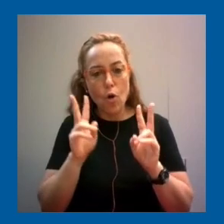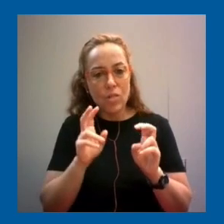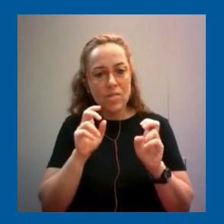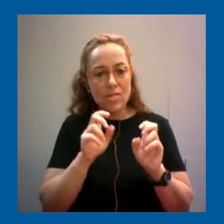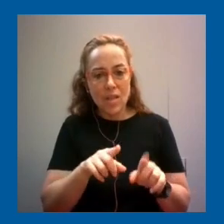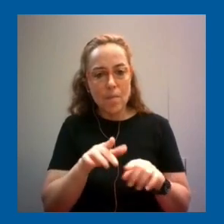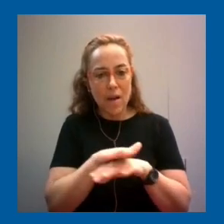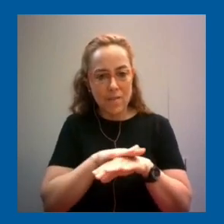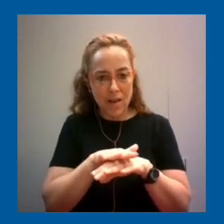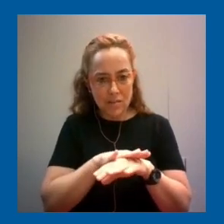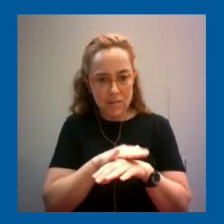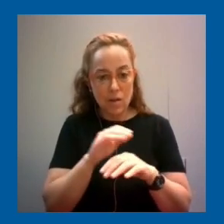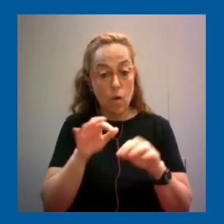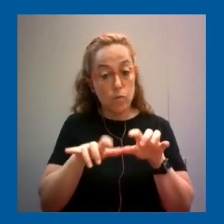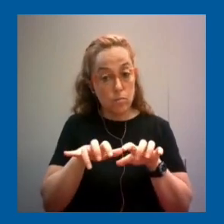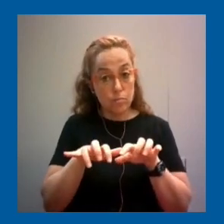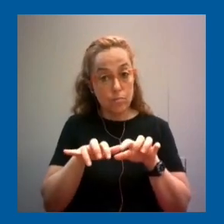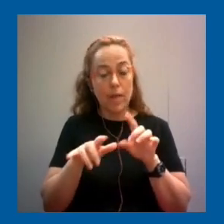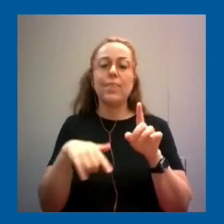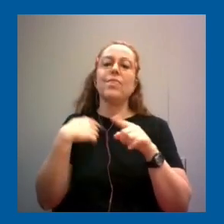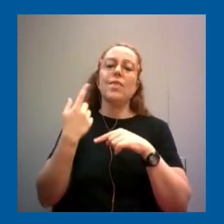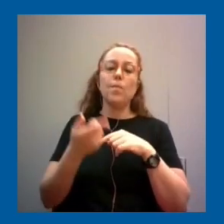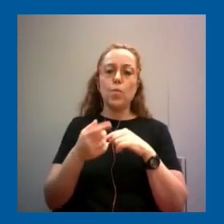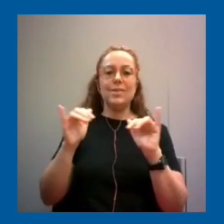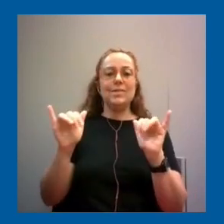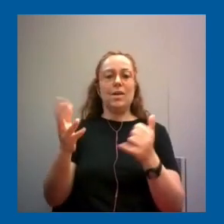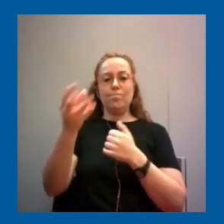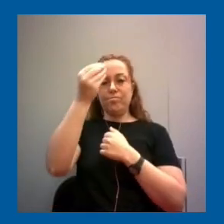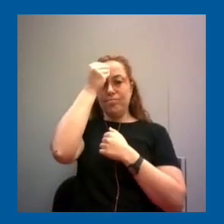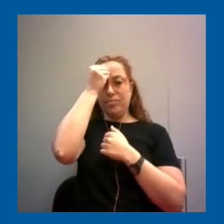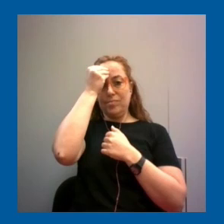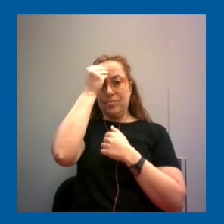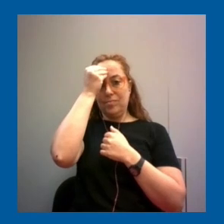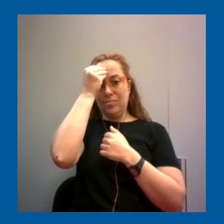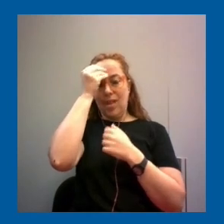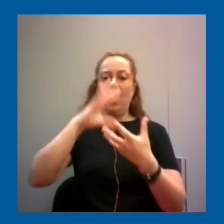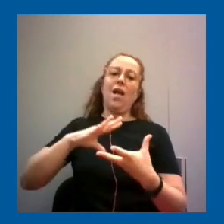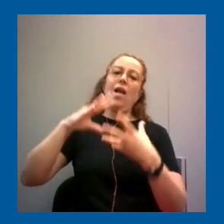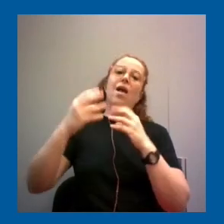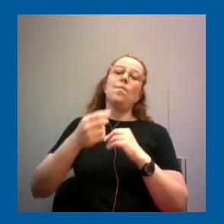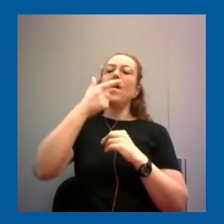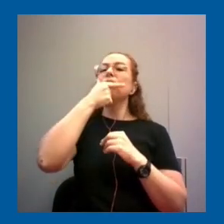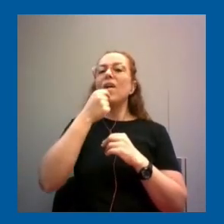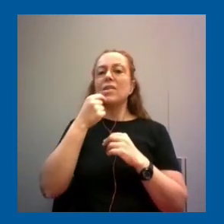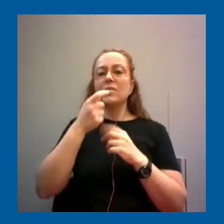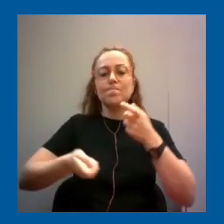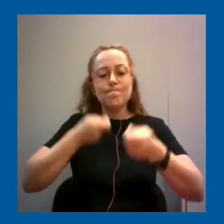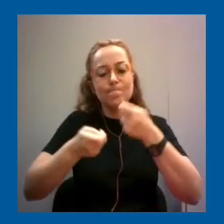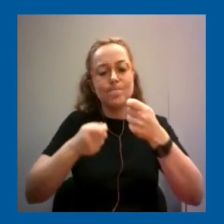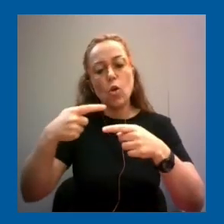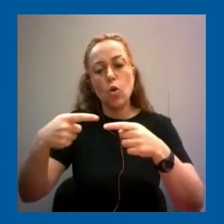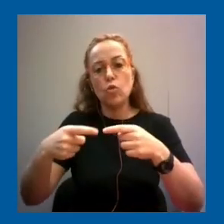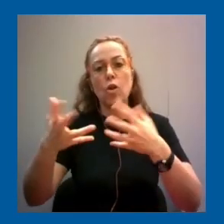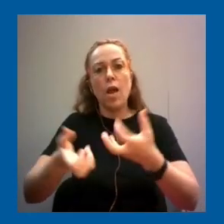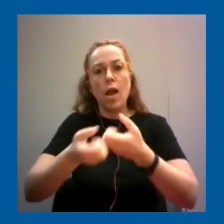fundamentales de la computación, eso nos va a dar muchas más herramientas para funcionar mejor en todas las otras capas y desarrollar todas nuestras